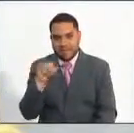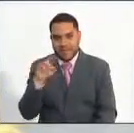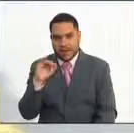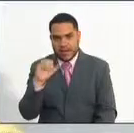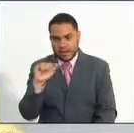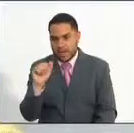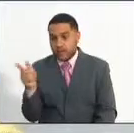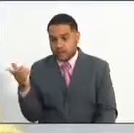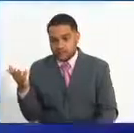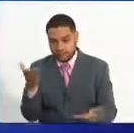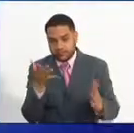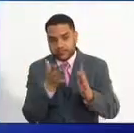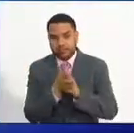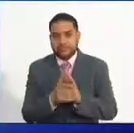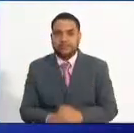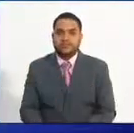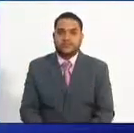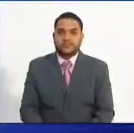Diana.